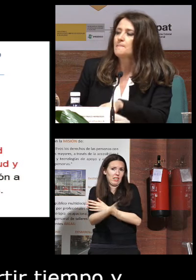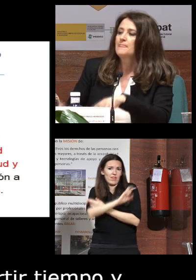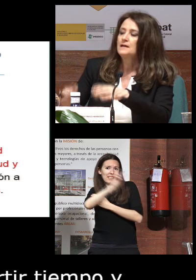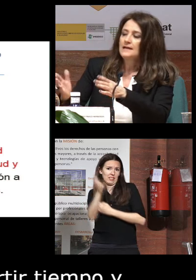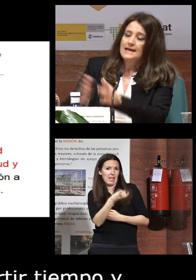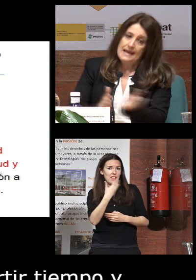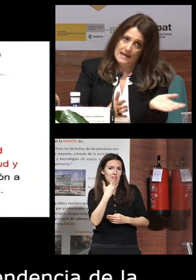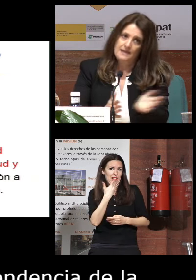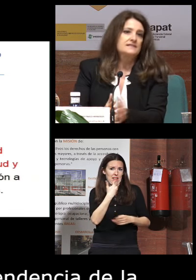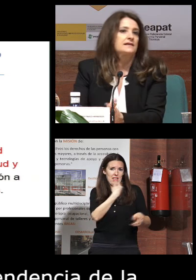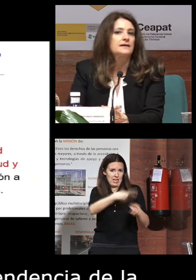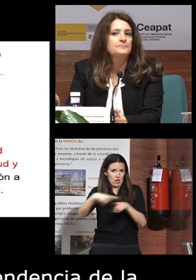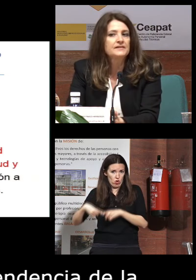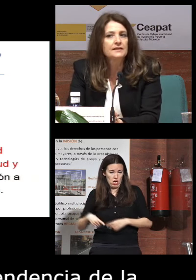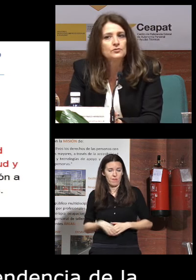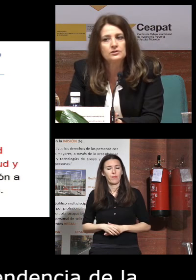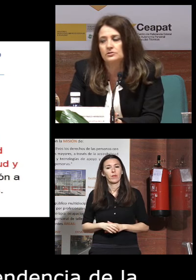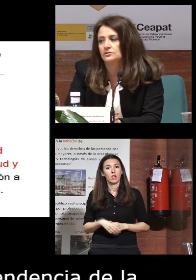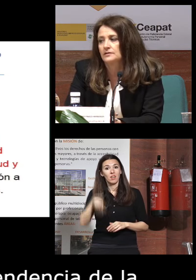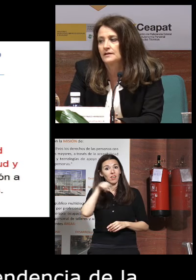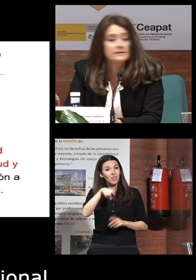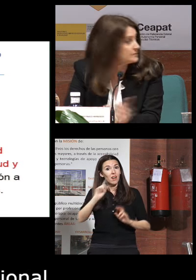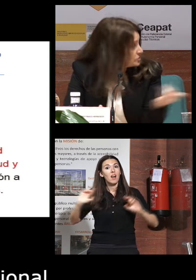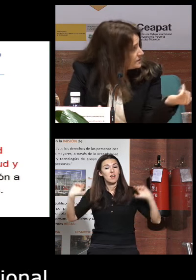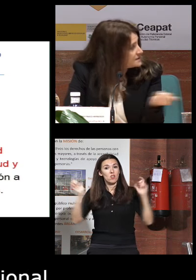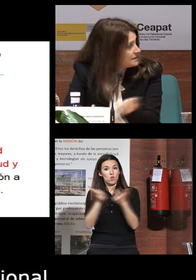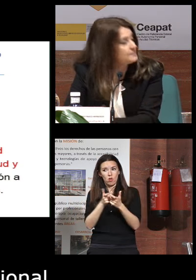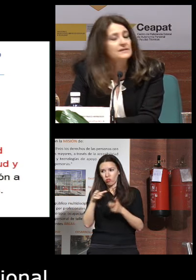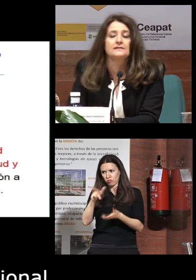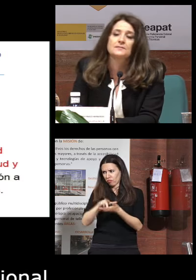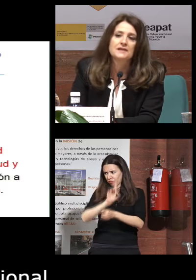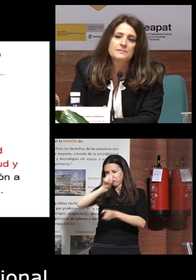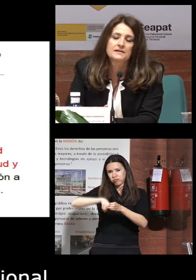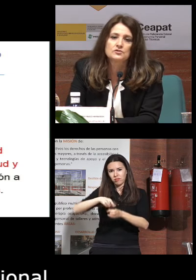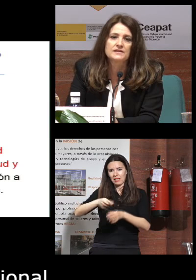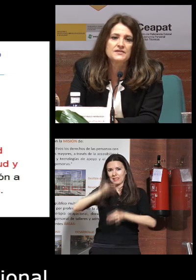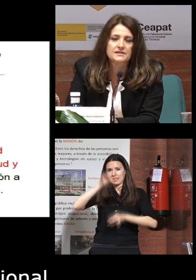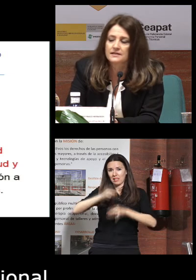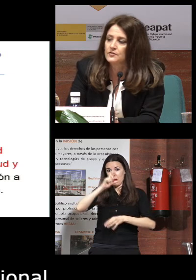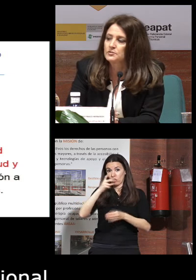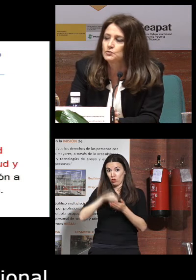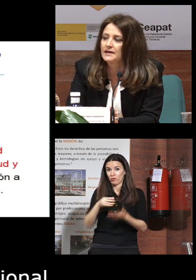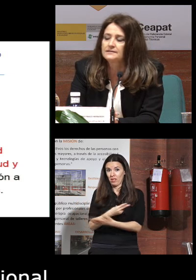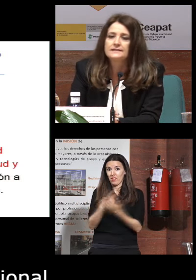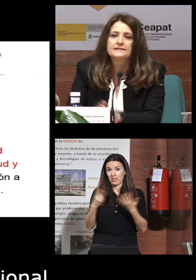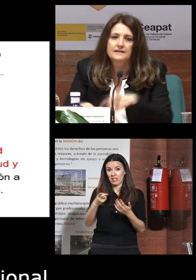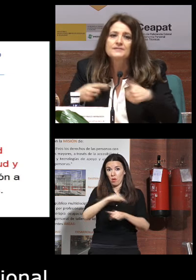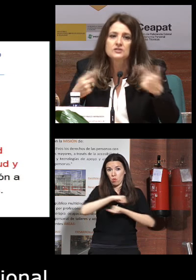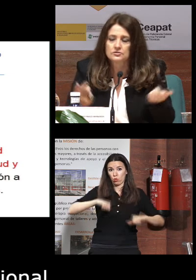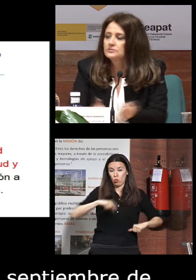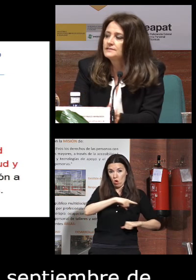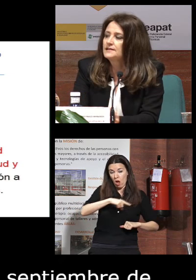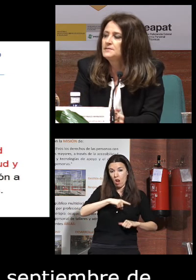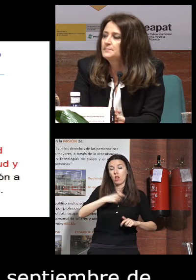en esta reunión que tú estuviste en septiembre de 2017 que fue en Portugal de